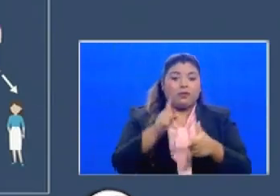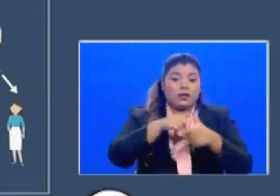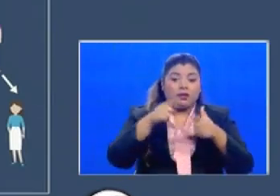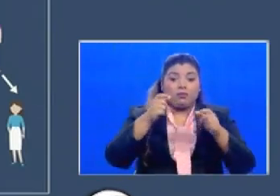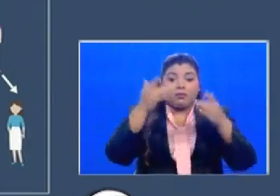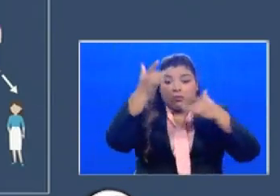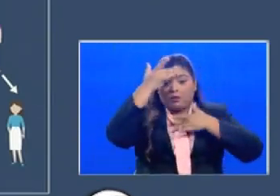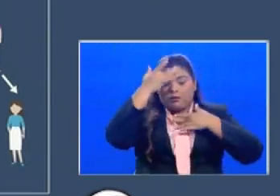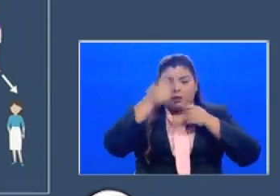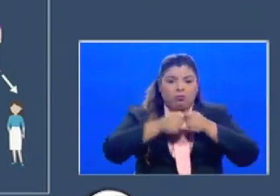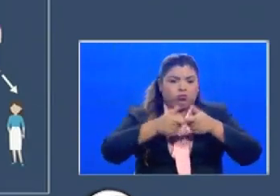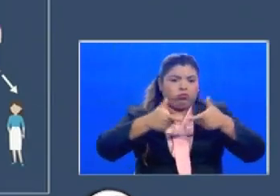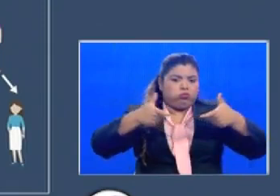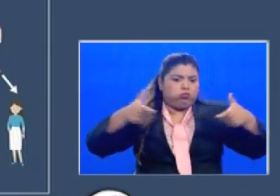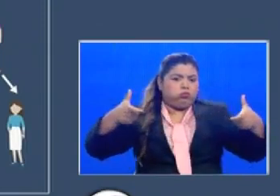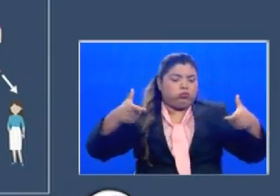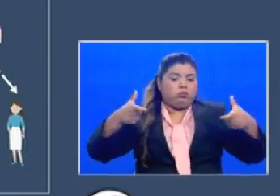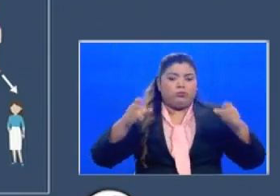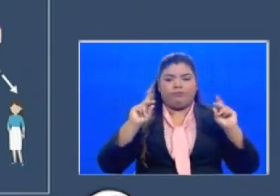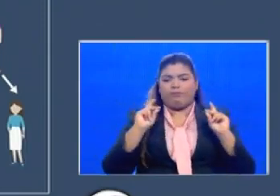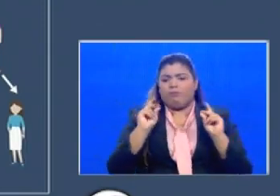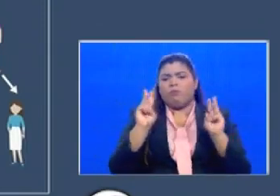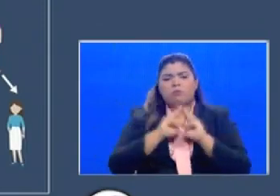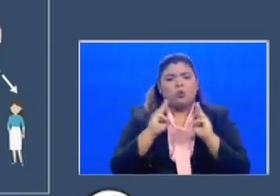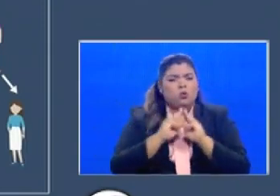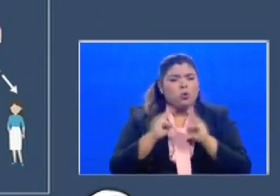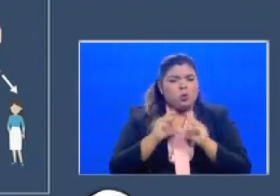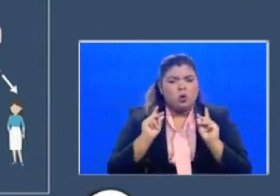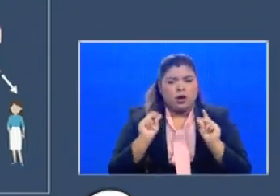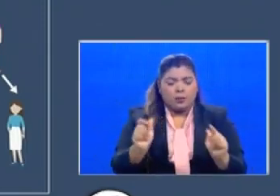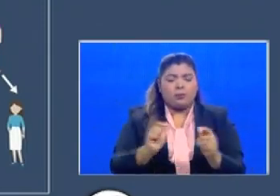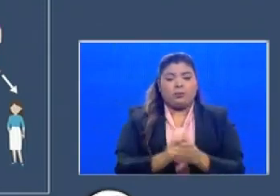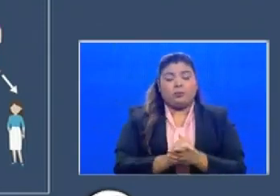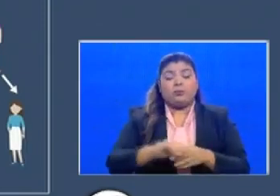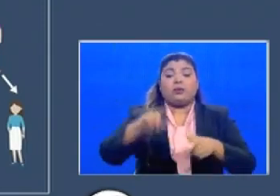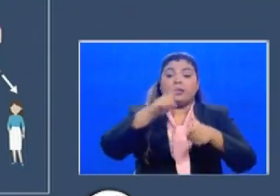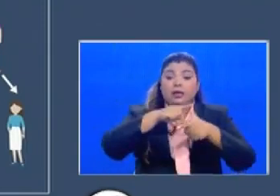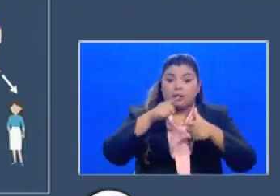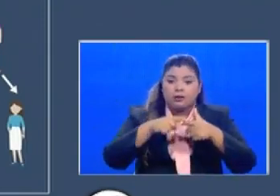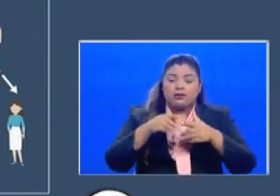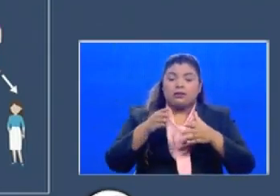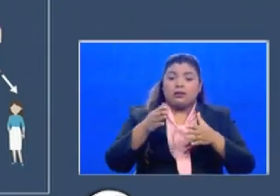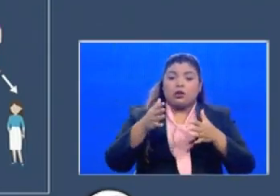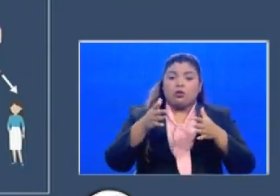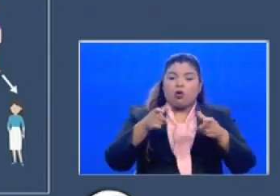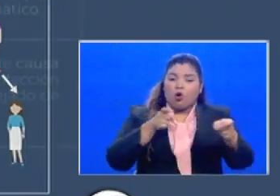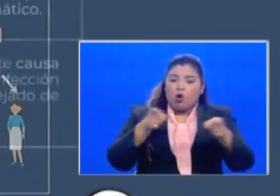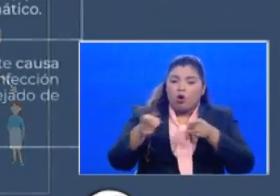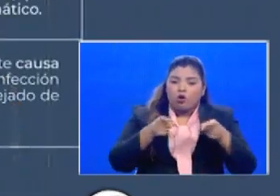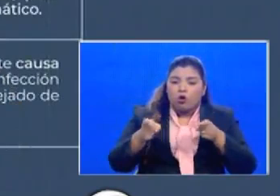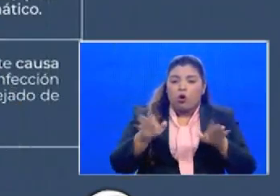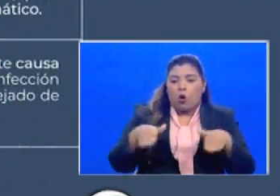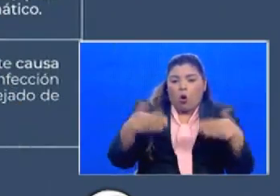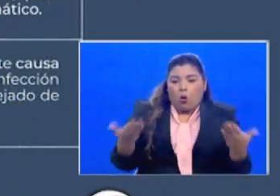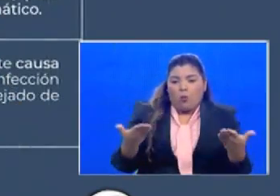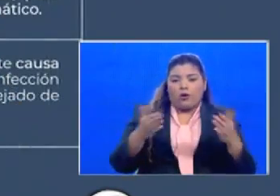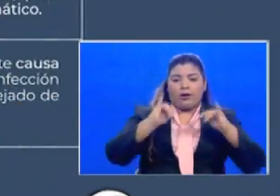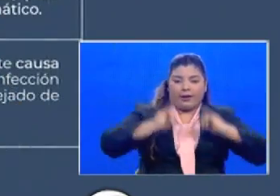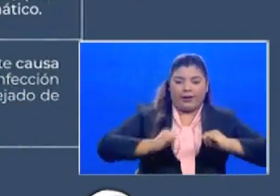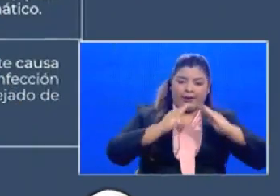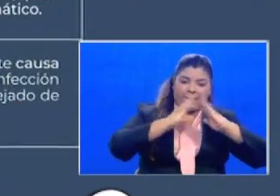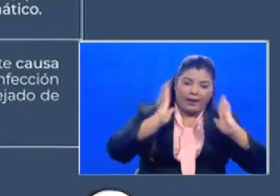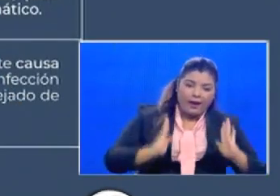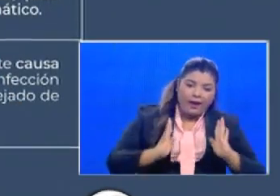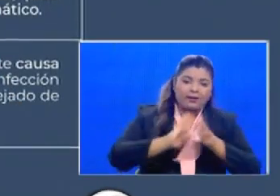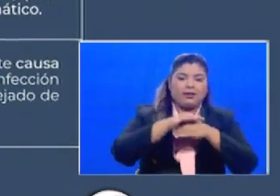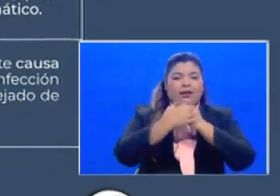creciendo de una forma exponencial como les mencionaba las medidas de mitigación y de supresión buscan tratar de